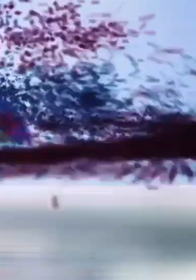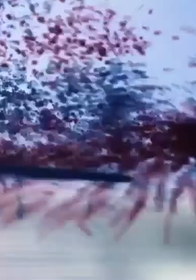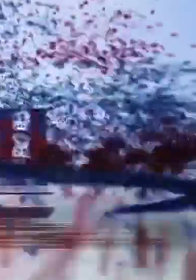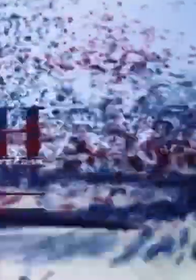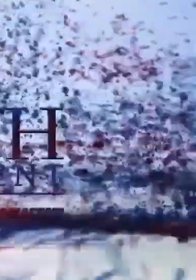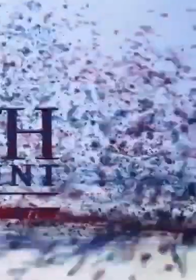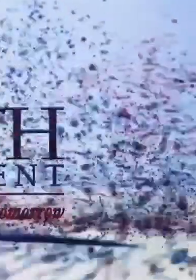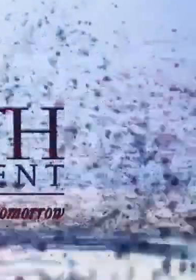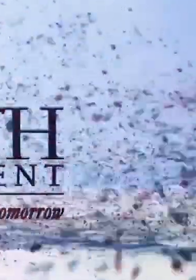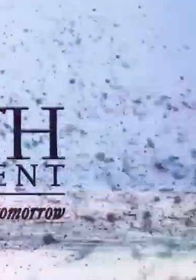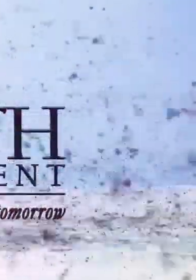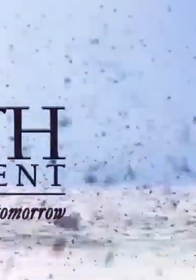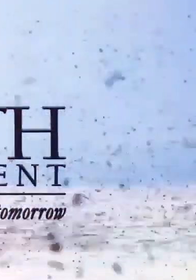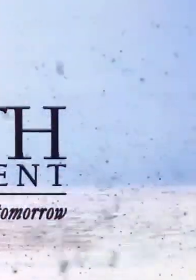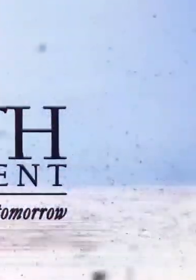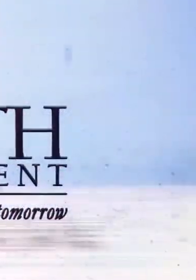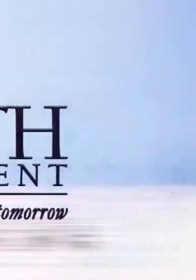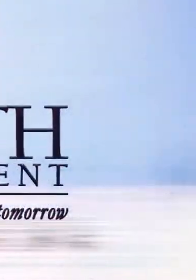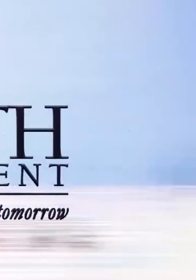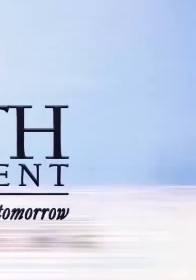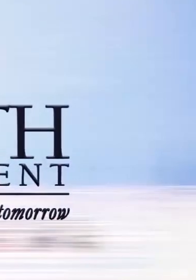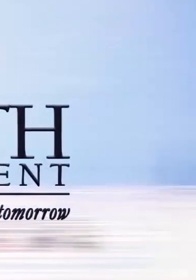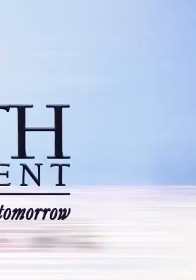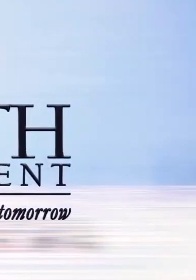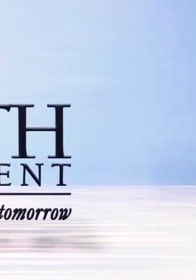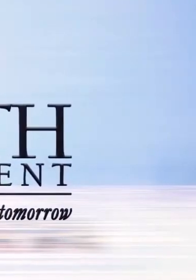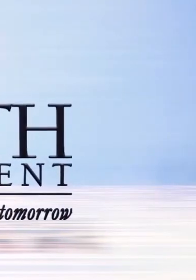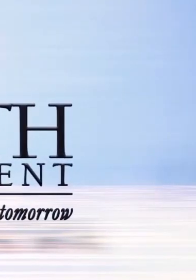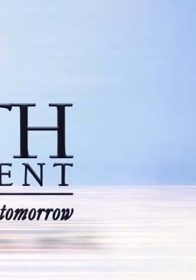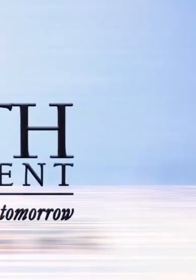hablar con ustedes mañana. Muchas gracias y que tengan un gran día.